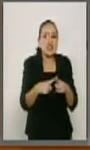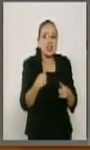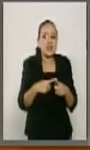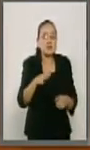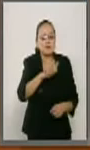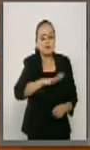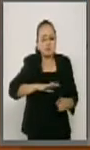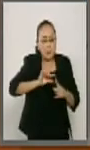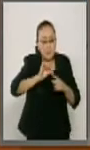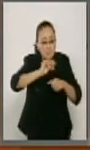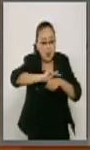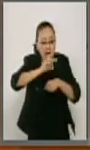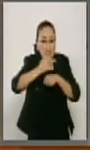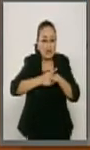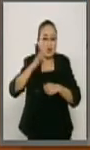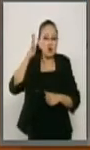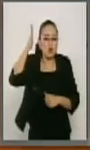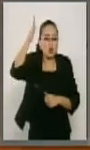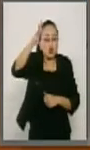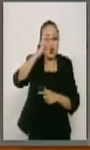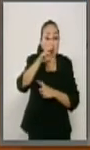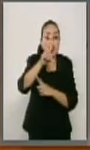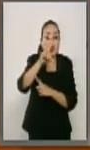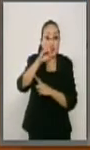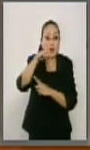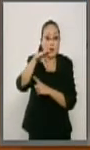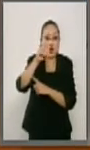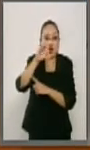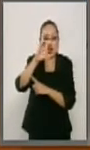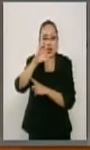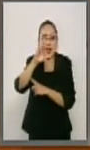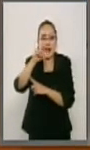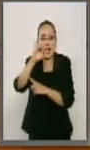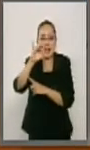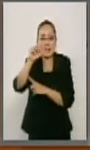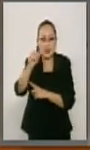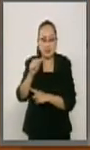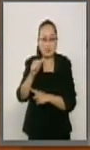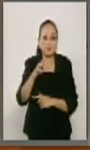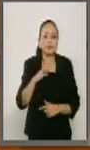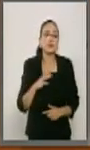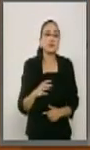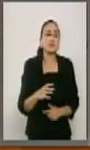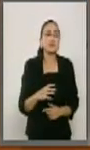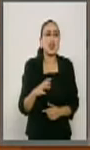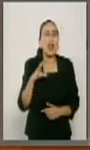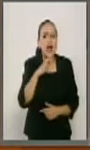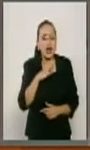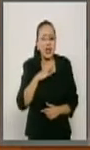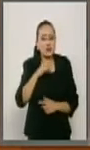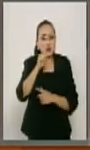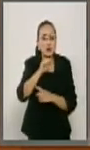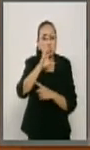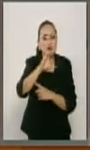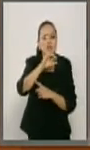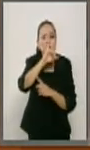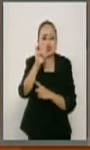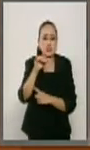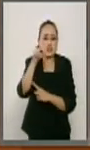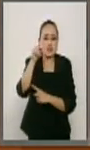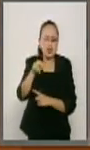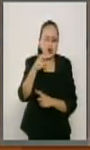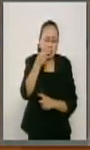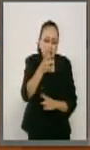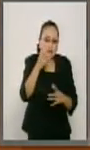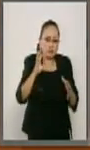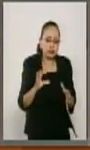¿Tener una corte progresista de avanzada que garantice la